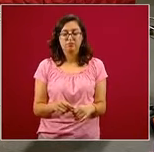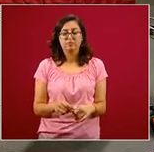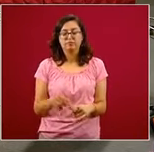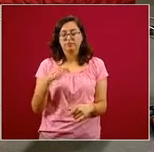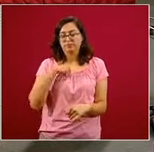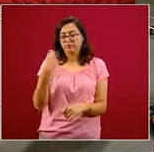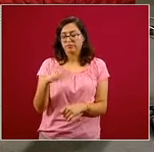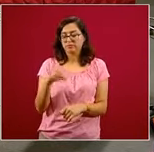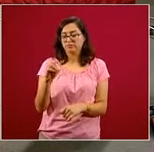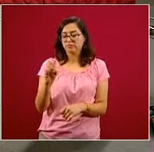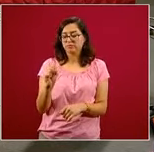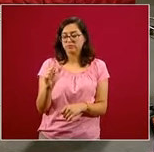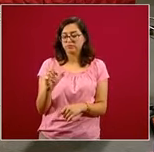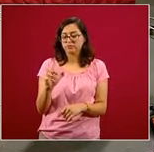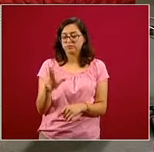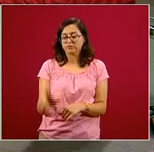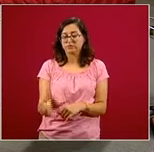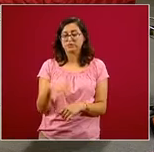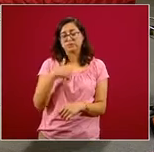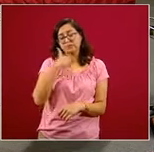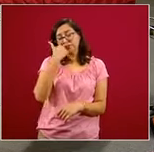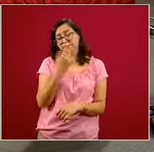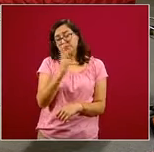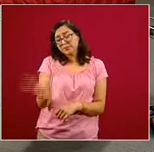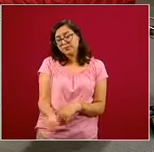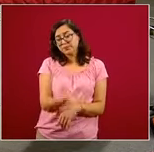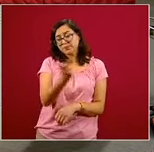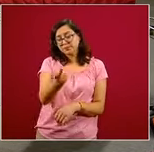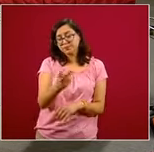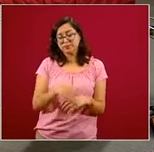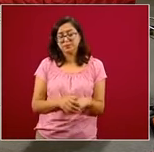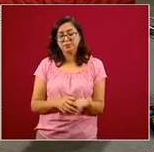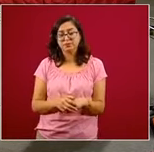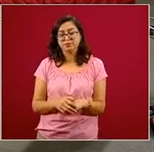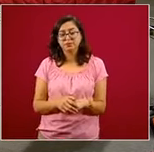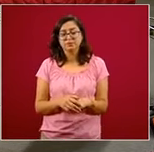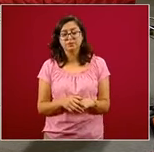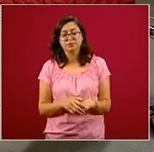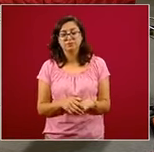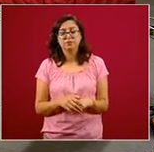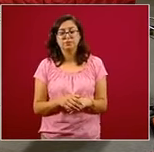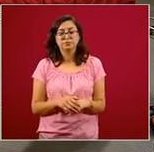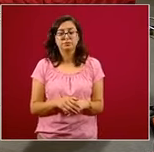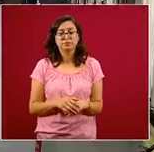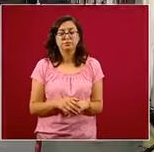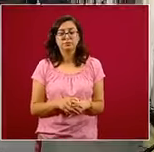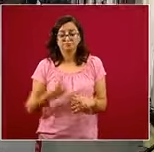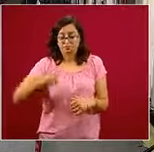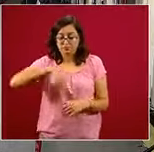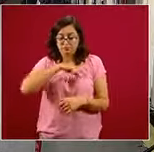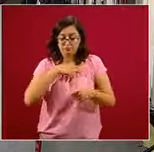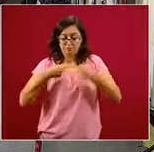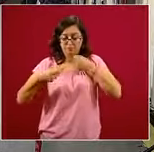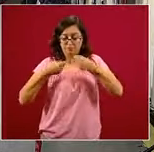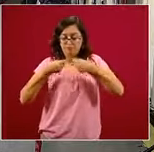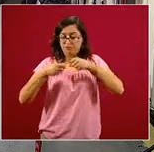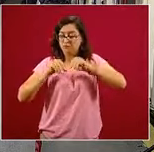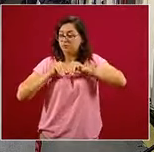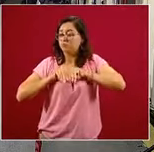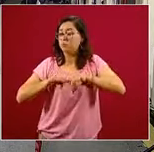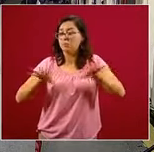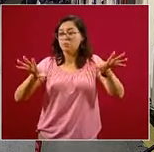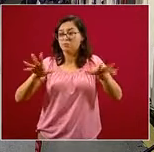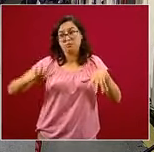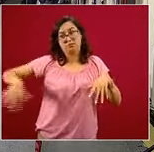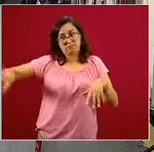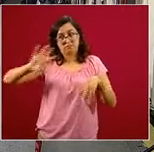Oscar Sosa, para el red de digital. Mi pregunta, doctora, va en referencia a que nos debemos los medios a la audiencia. Entonces, hoy me escribió un caso